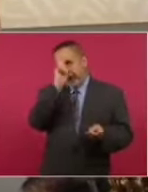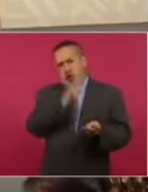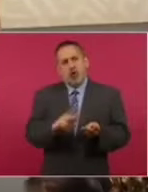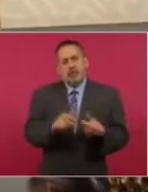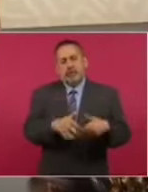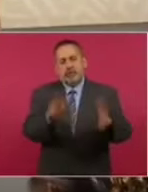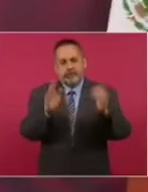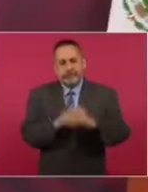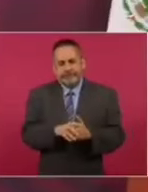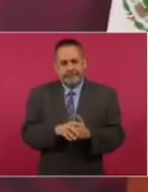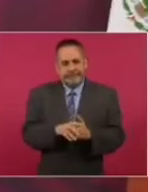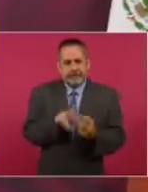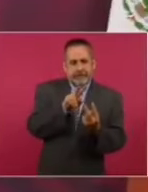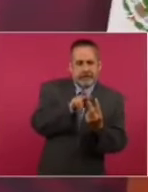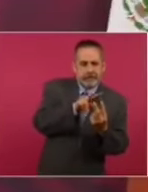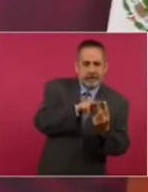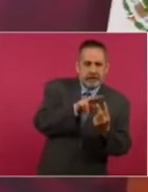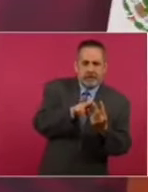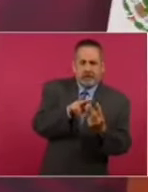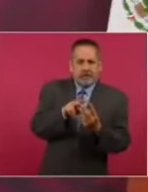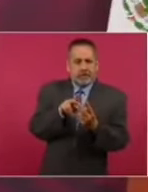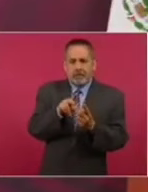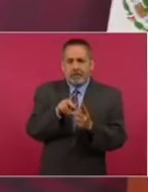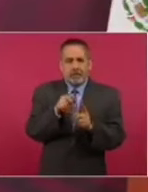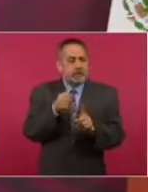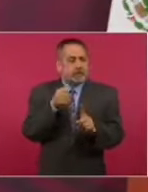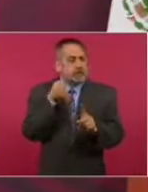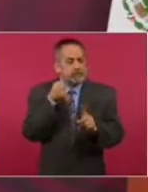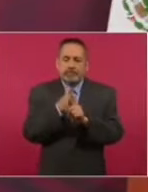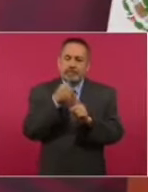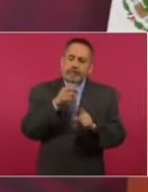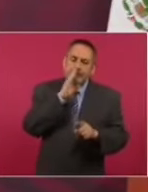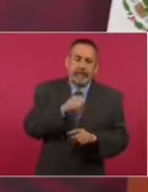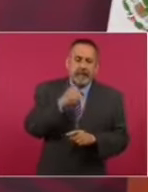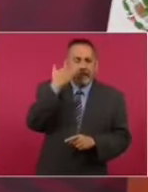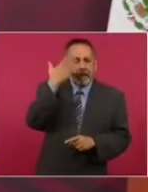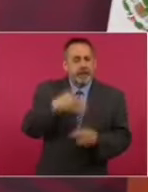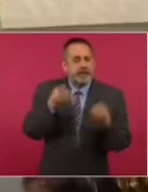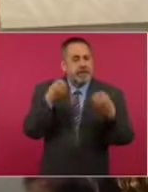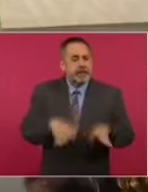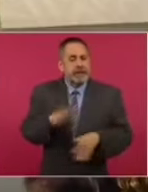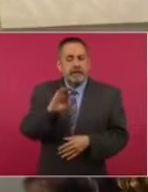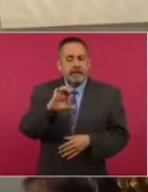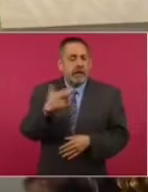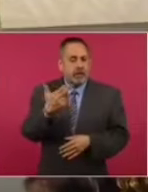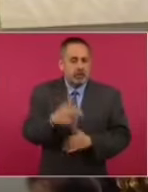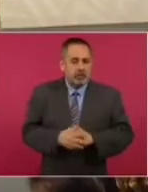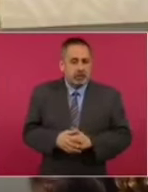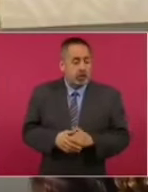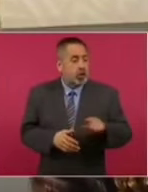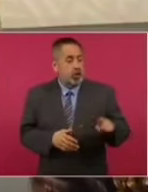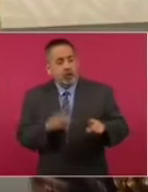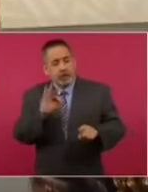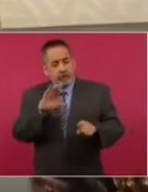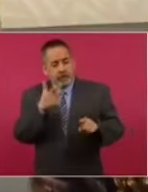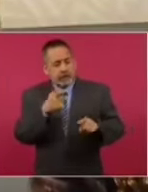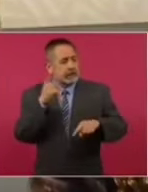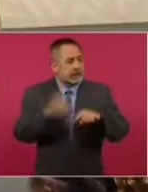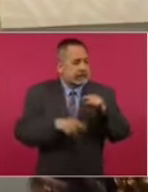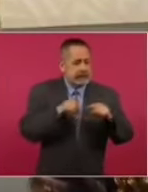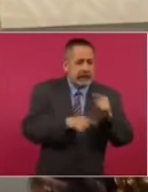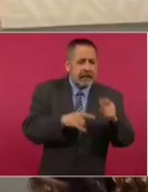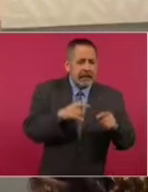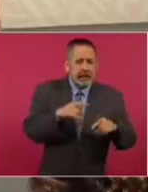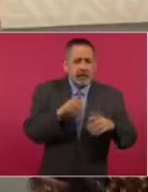Entonces, por donde lo veas, es un golpe durísimo a Felipe Calderón. Lo que escribió Felipe Calderón, como presidente de México luché con toda determinación en contra de la delincuencia.